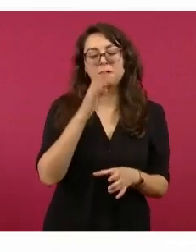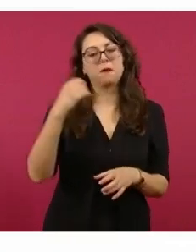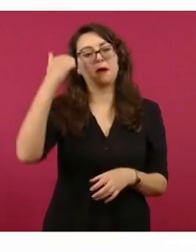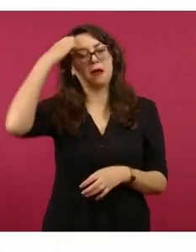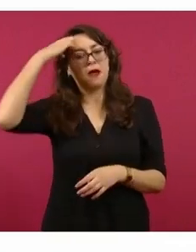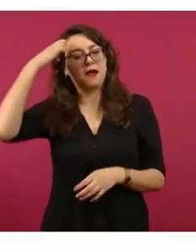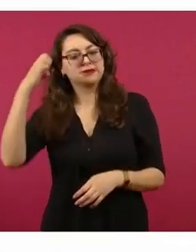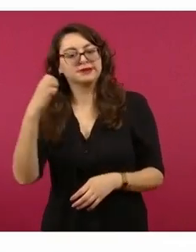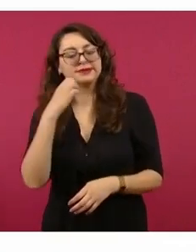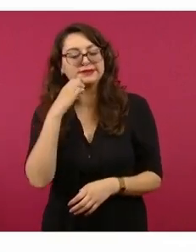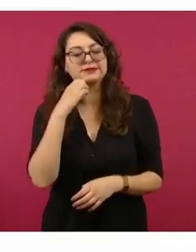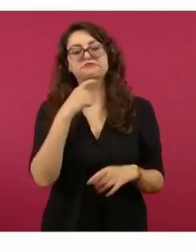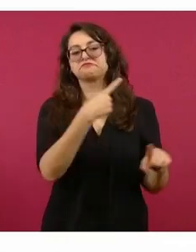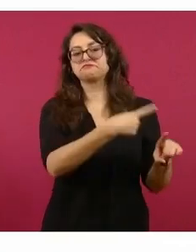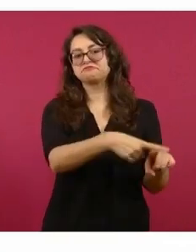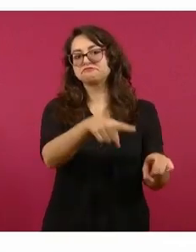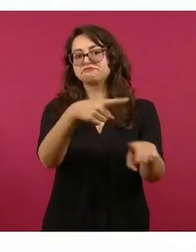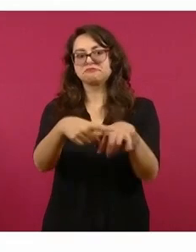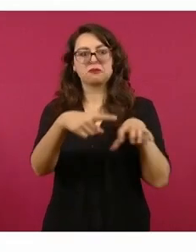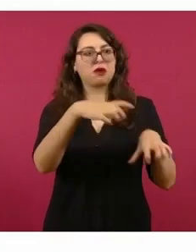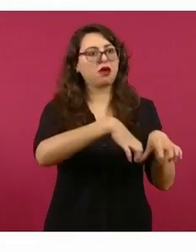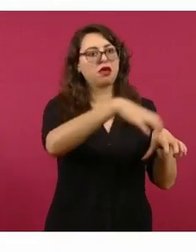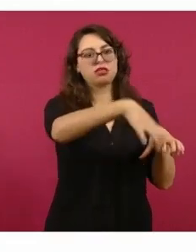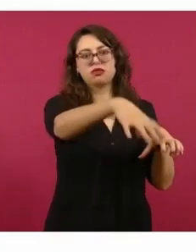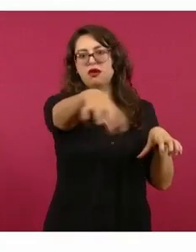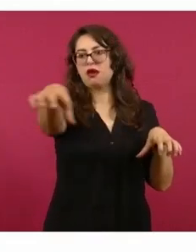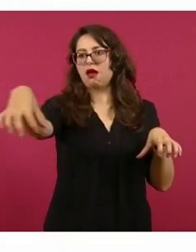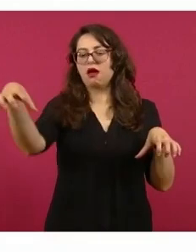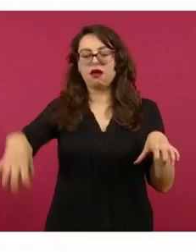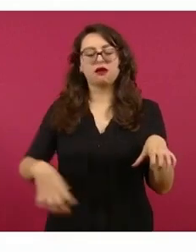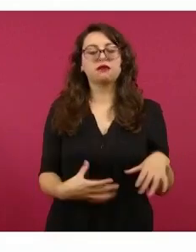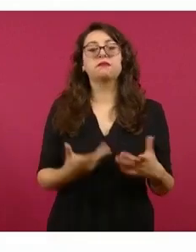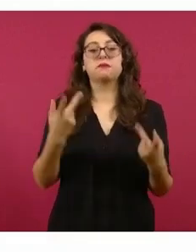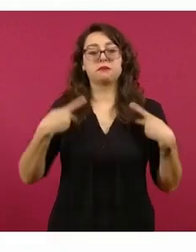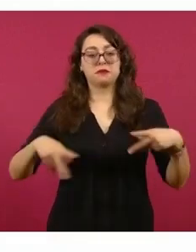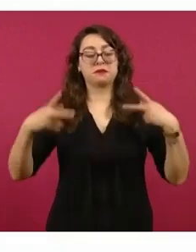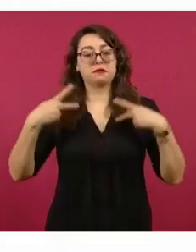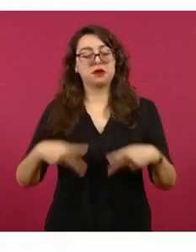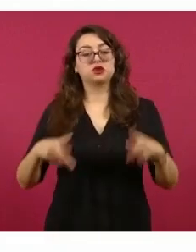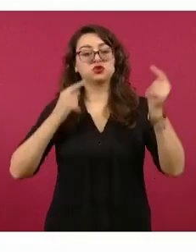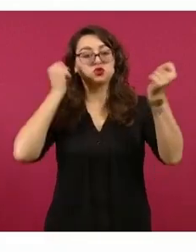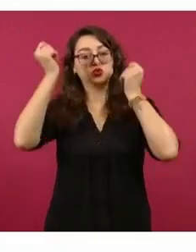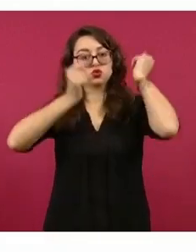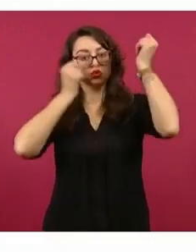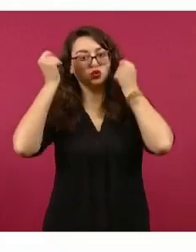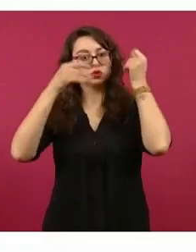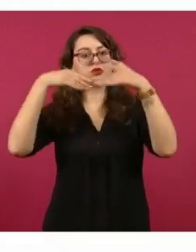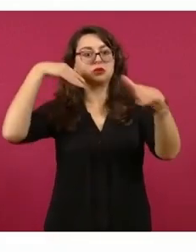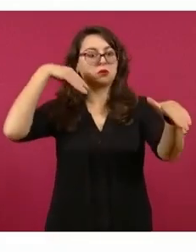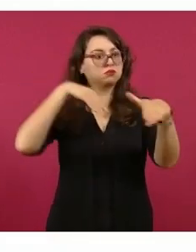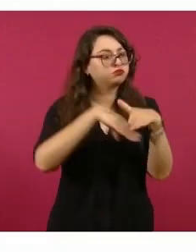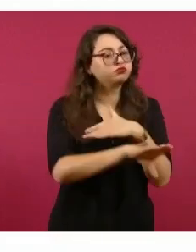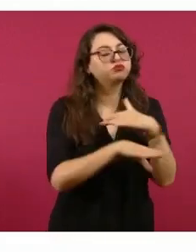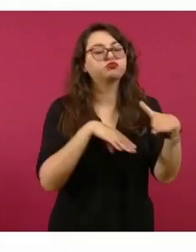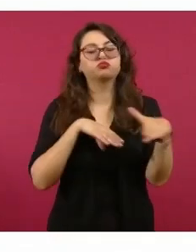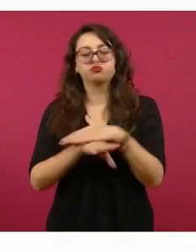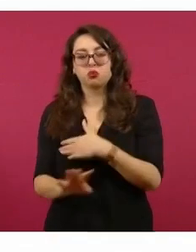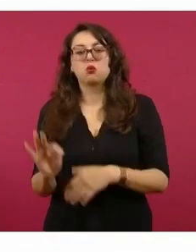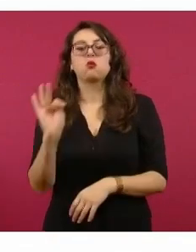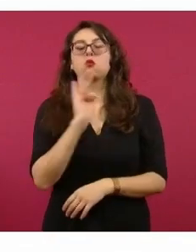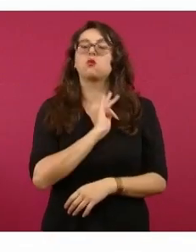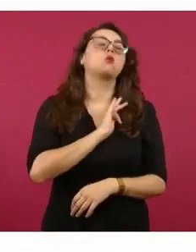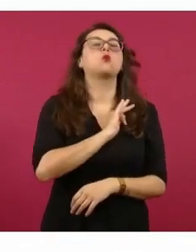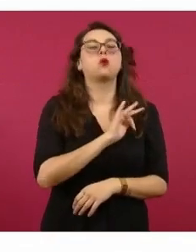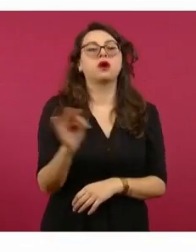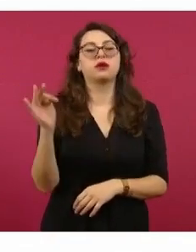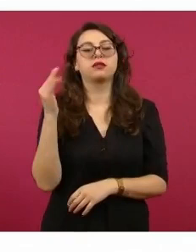servicios para el adecuado funcionamiento del mismo. Los turistas que visiten el hotel podrán hacer uso de las atracciones que se construyen en el